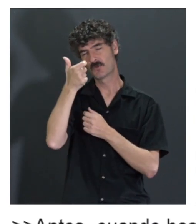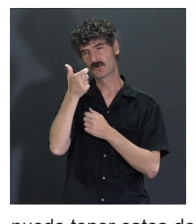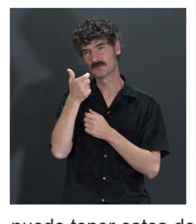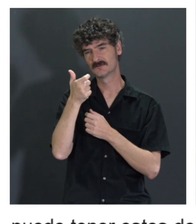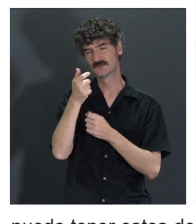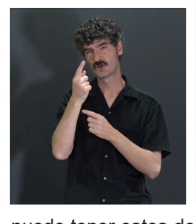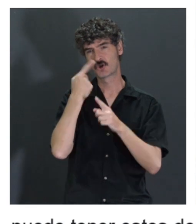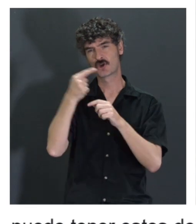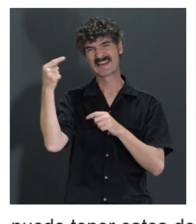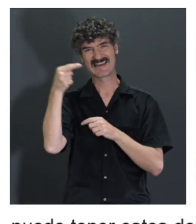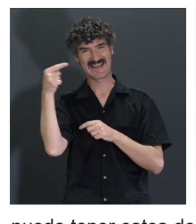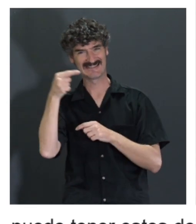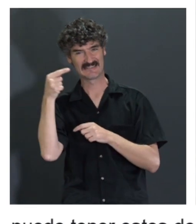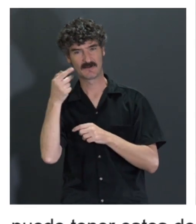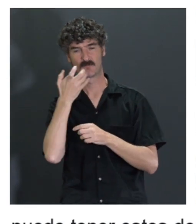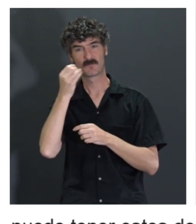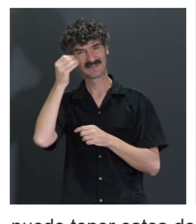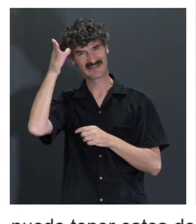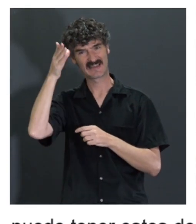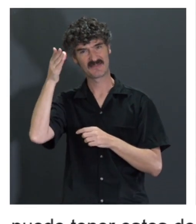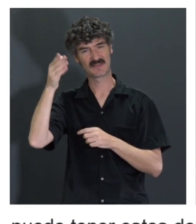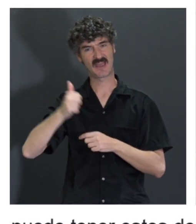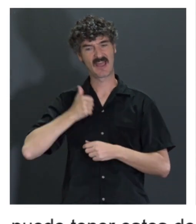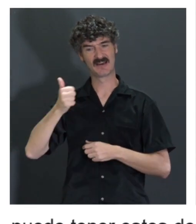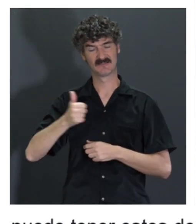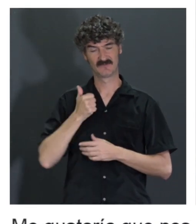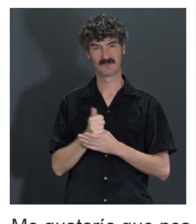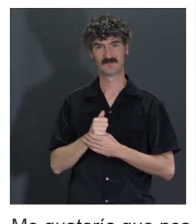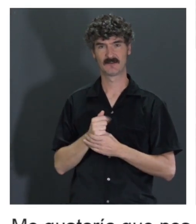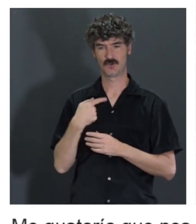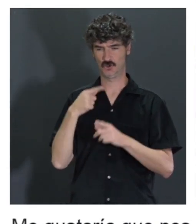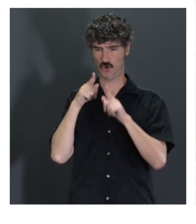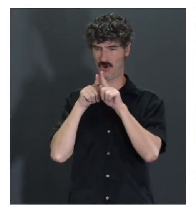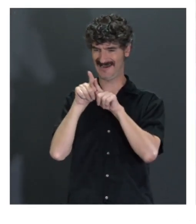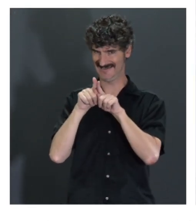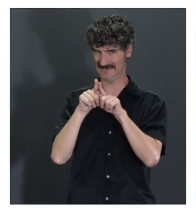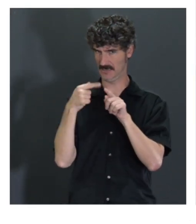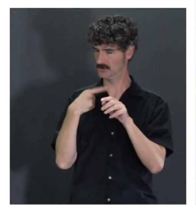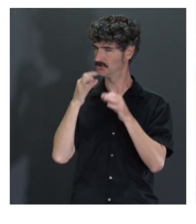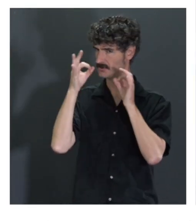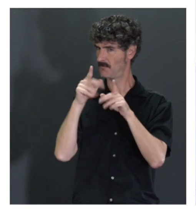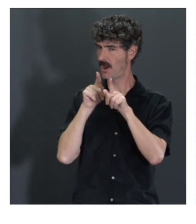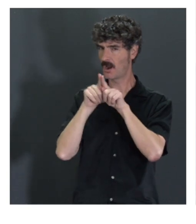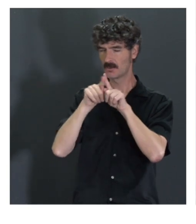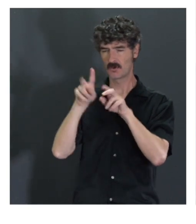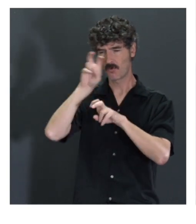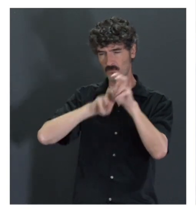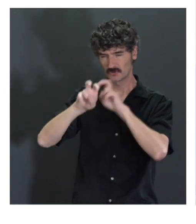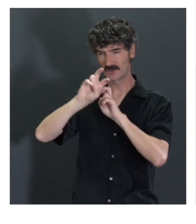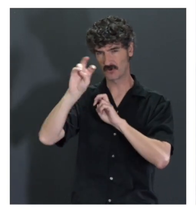contras de la utilización de la inteligencia artificial. Bueno, hay decir que yo soy muy crítica, o sea, que yo estoy buscando siempre a todo